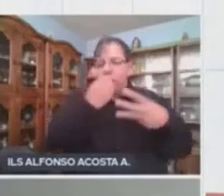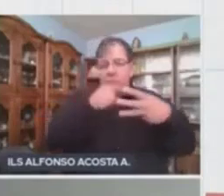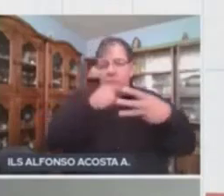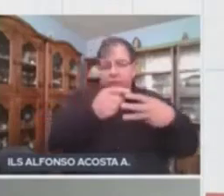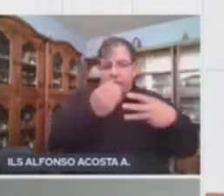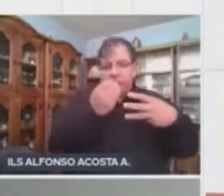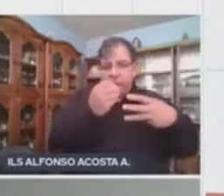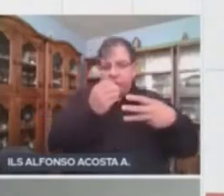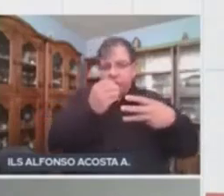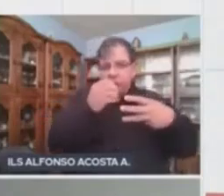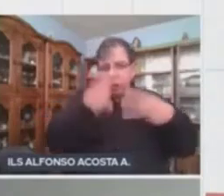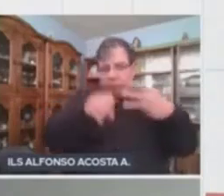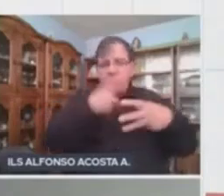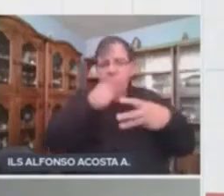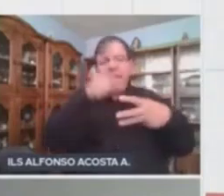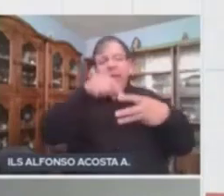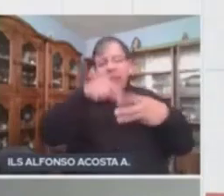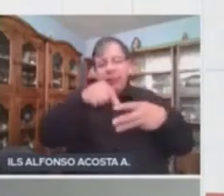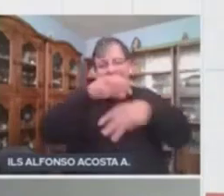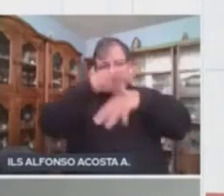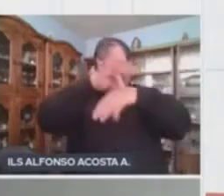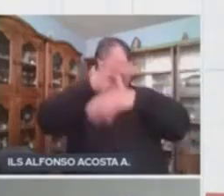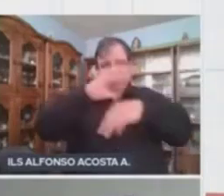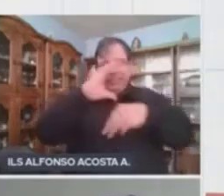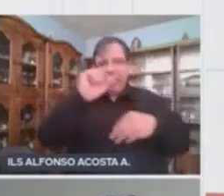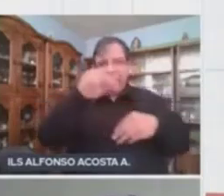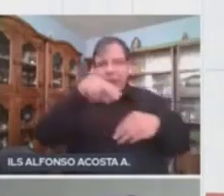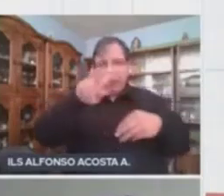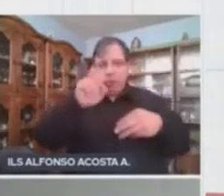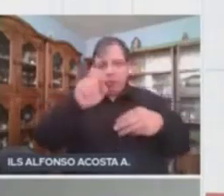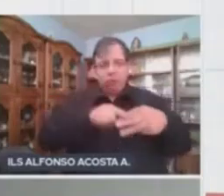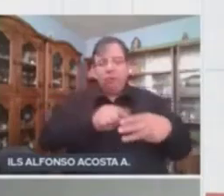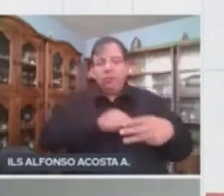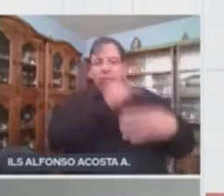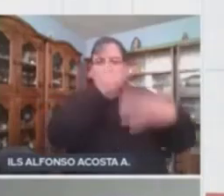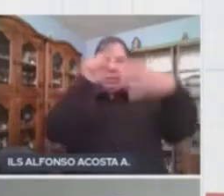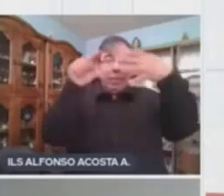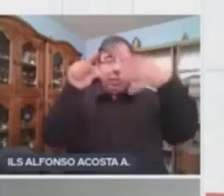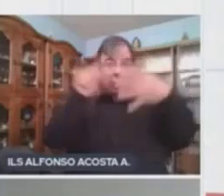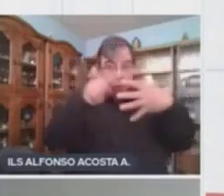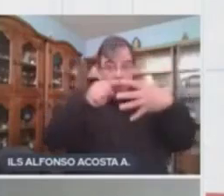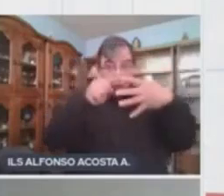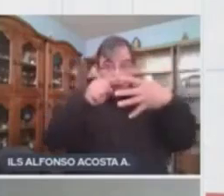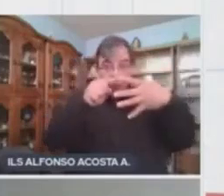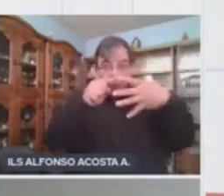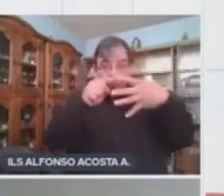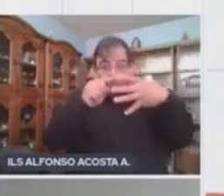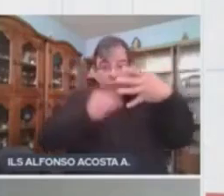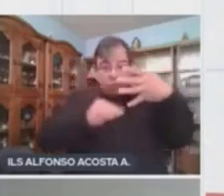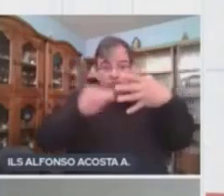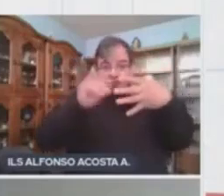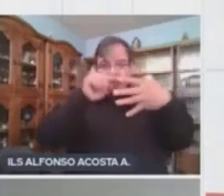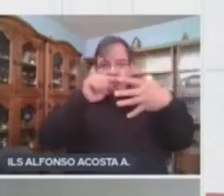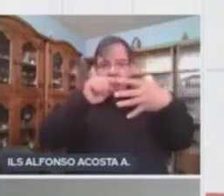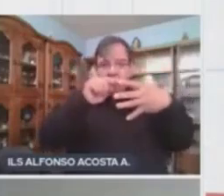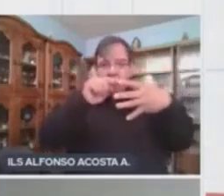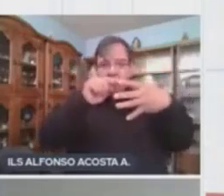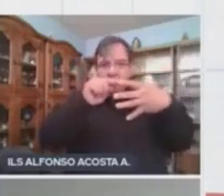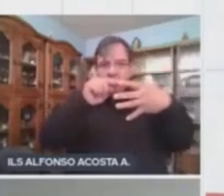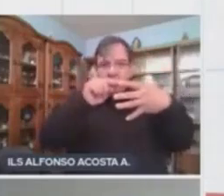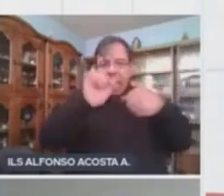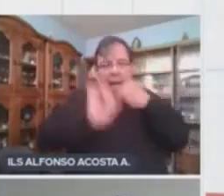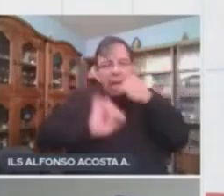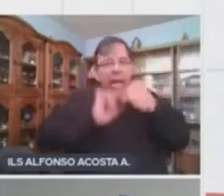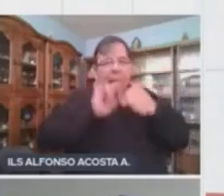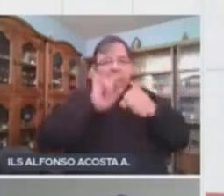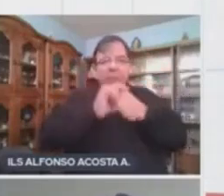Ellos son los carnívoros. Tenemos un cuarto nivel, en donde están tanto animales carroñeros